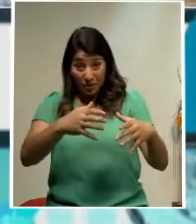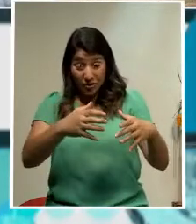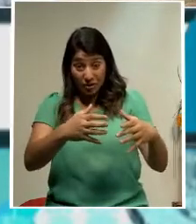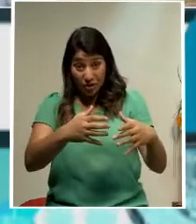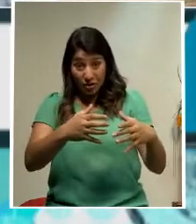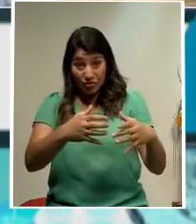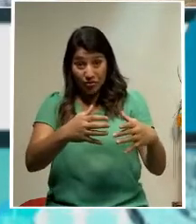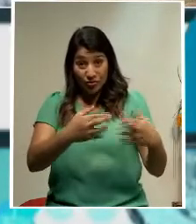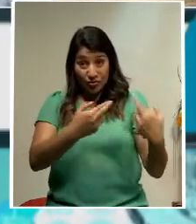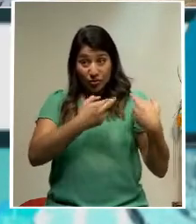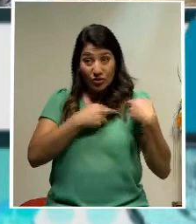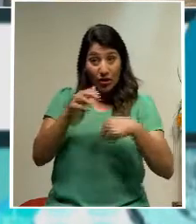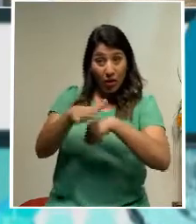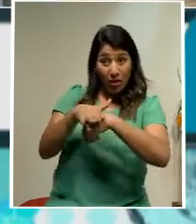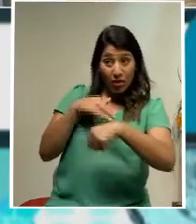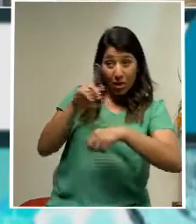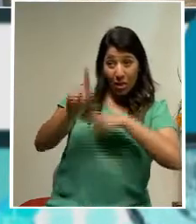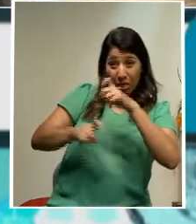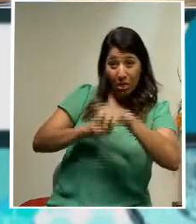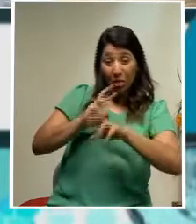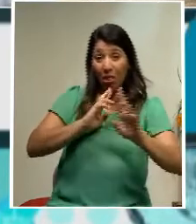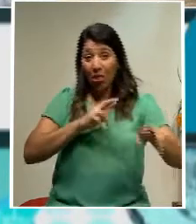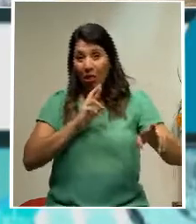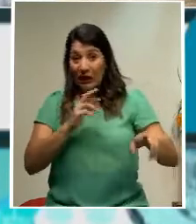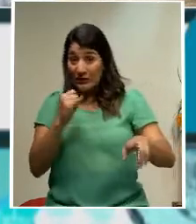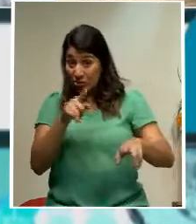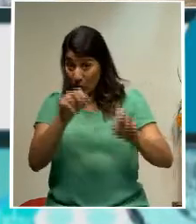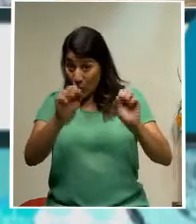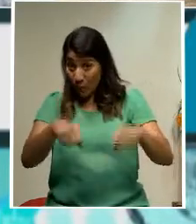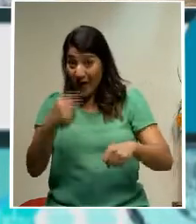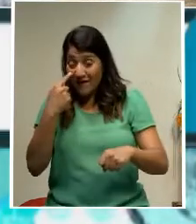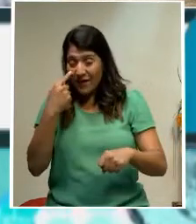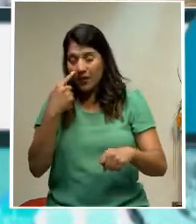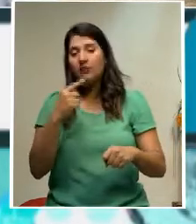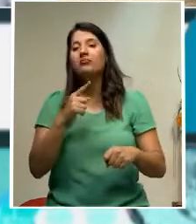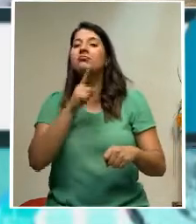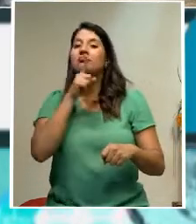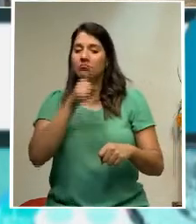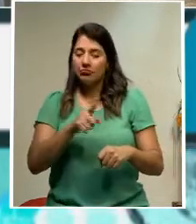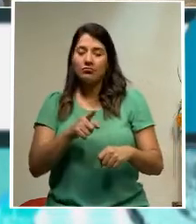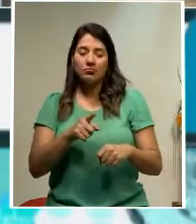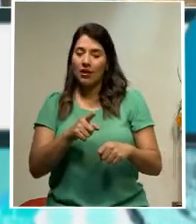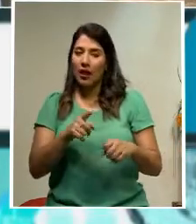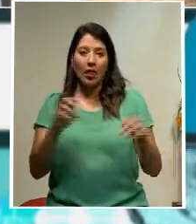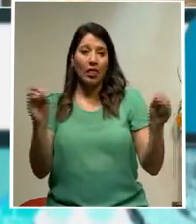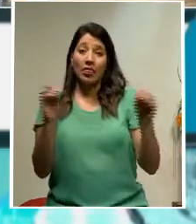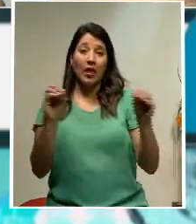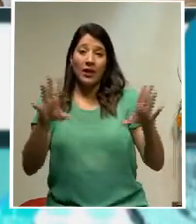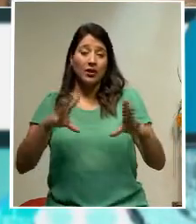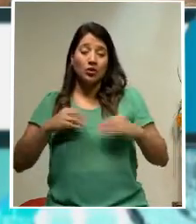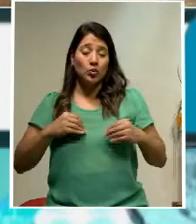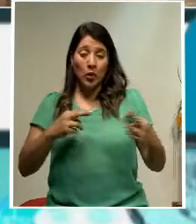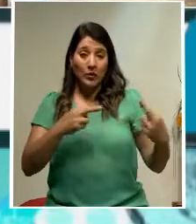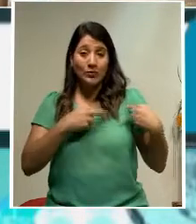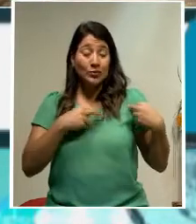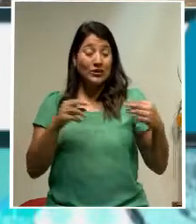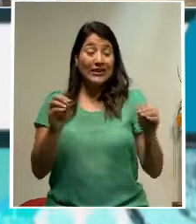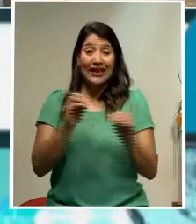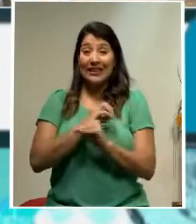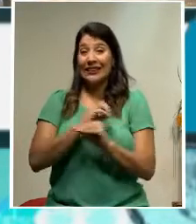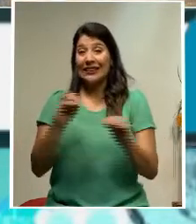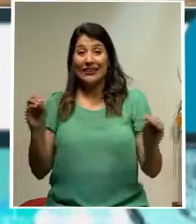realmente es increíble que finalmente pues nadie es responsable de esta